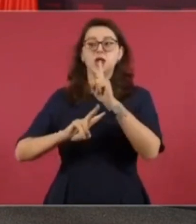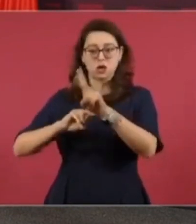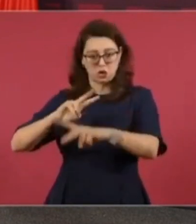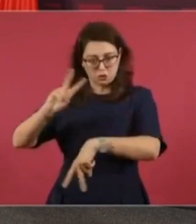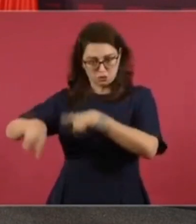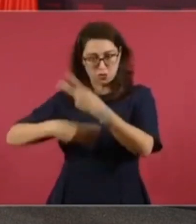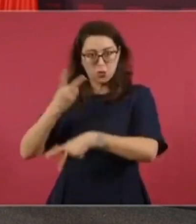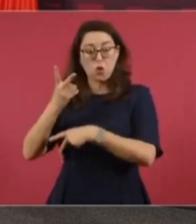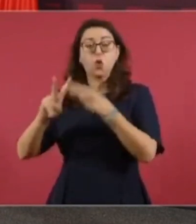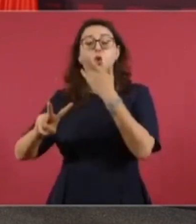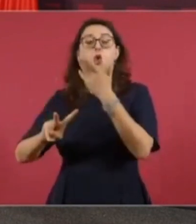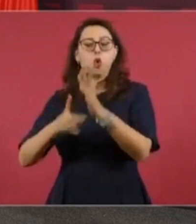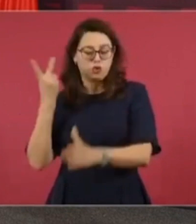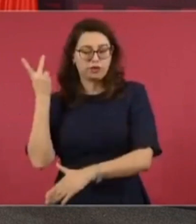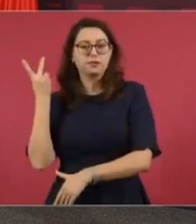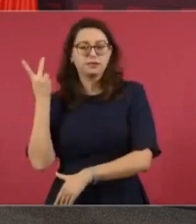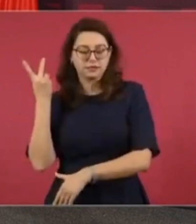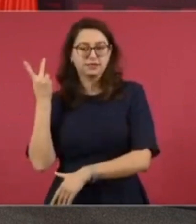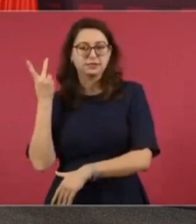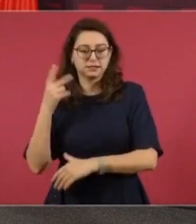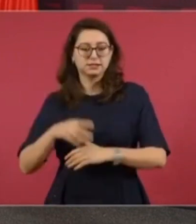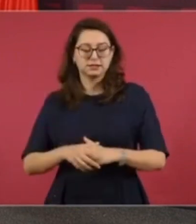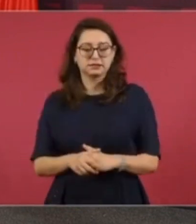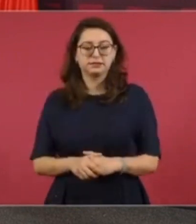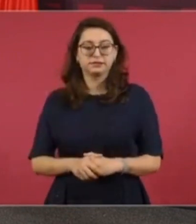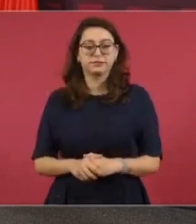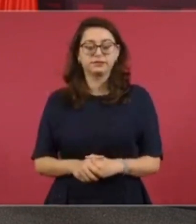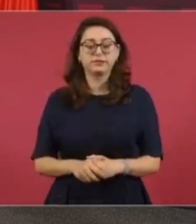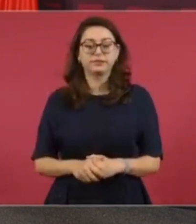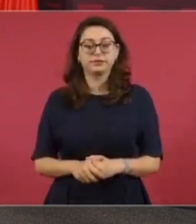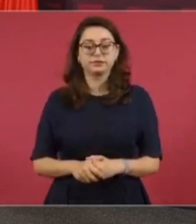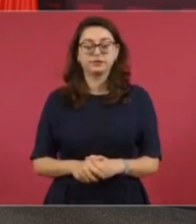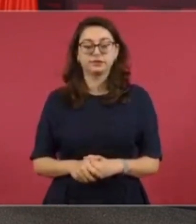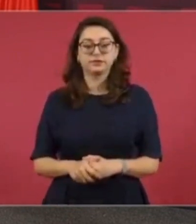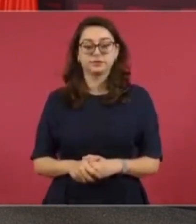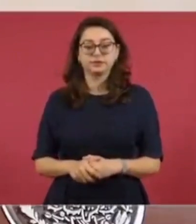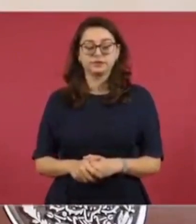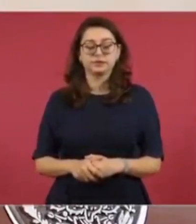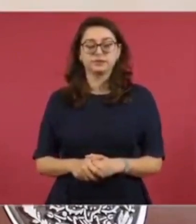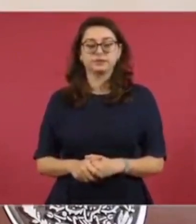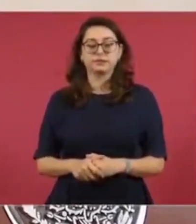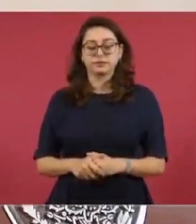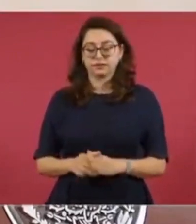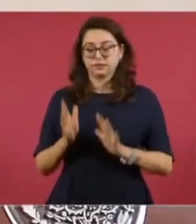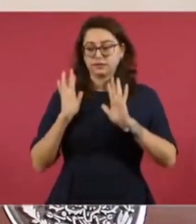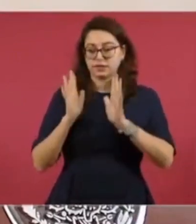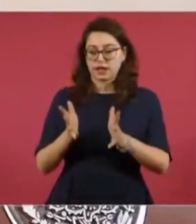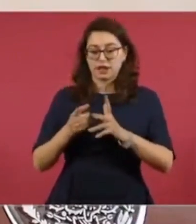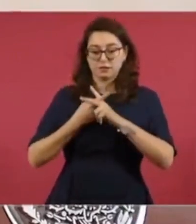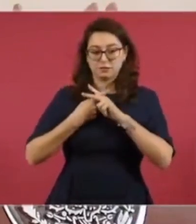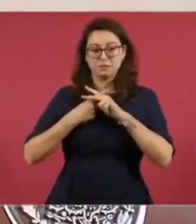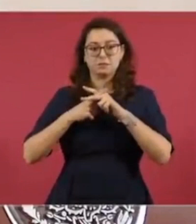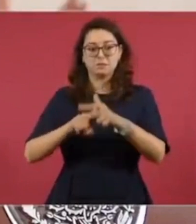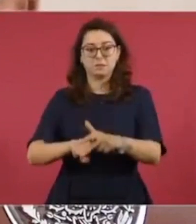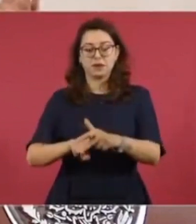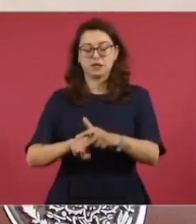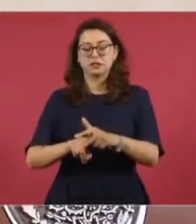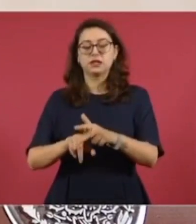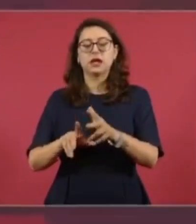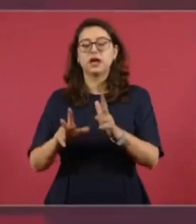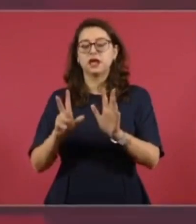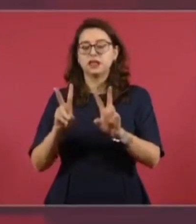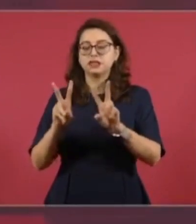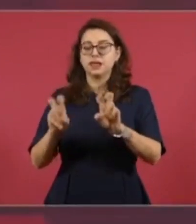El miércoles empezamos ya a entregar recursos para limpieza, ya tenemos los censos,